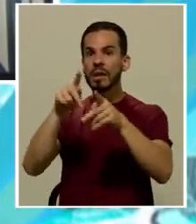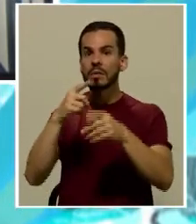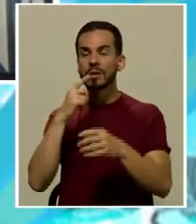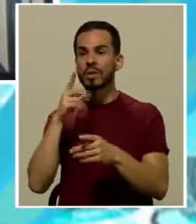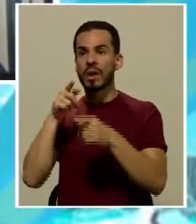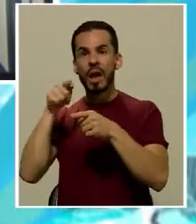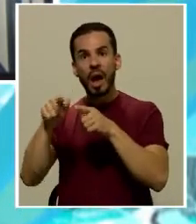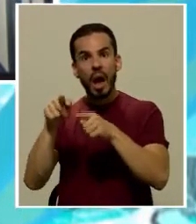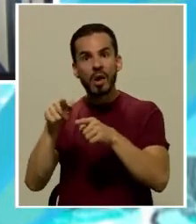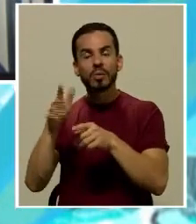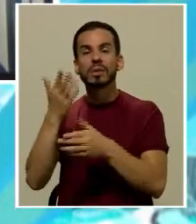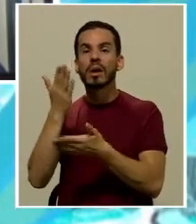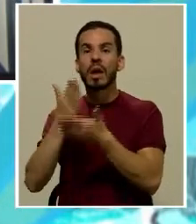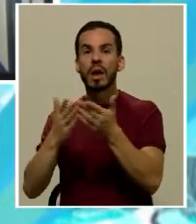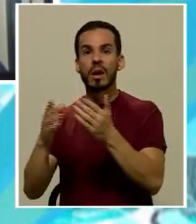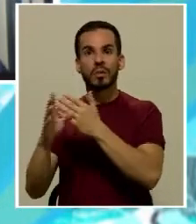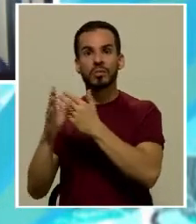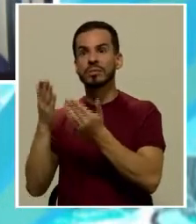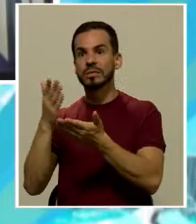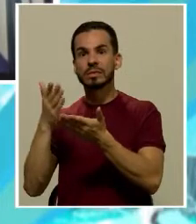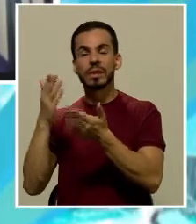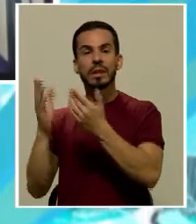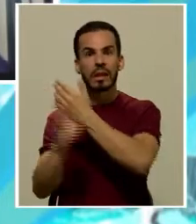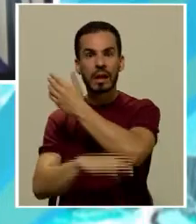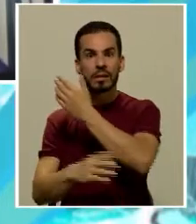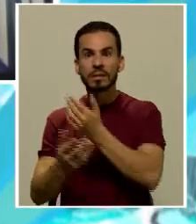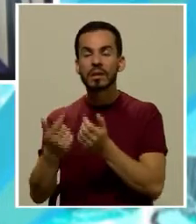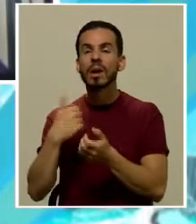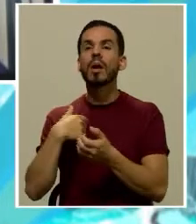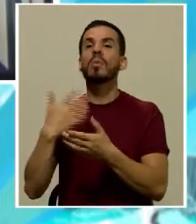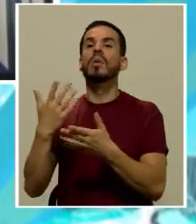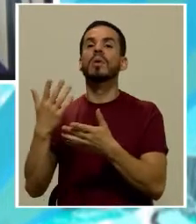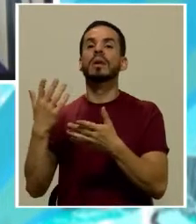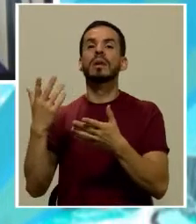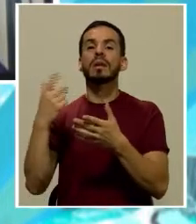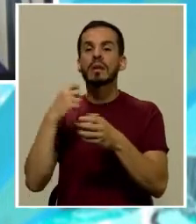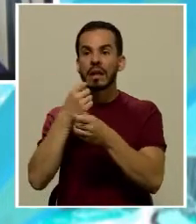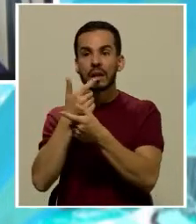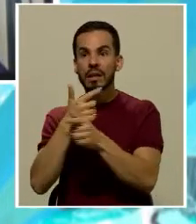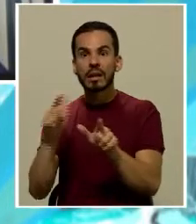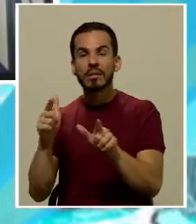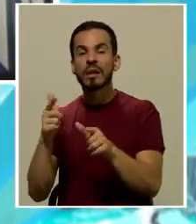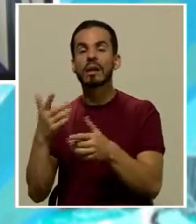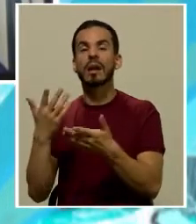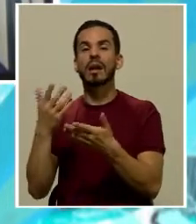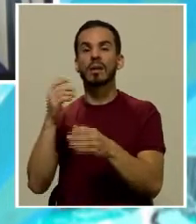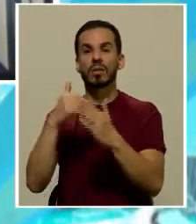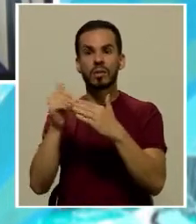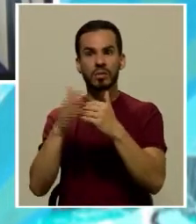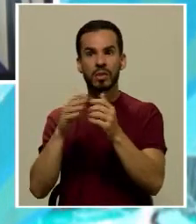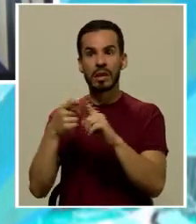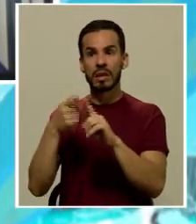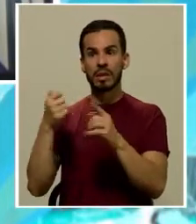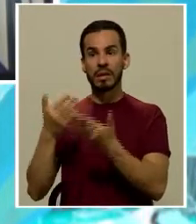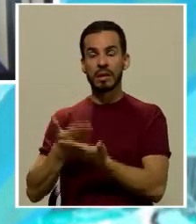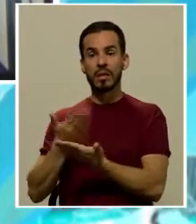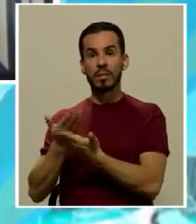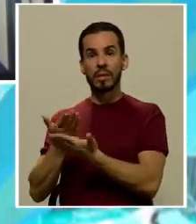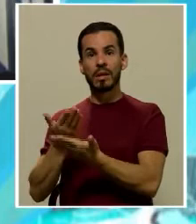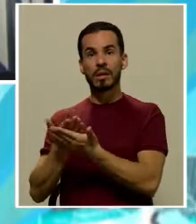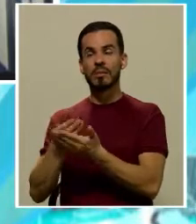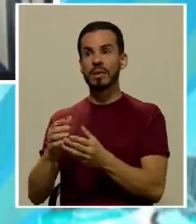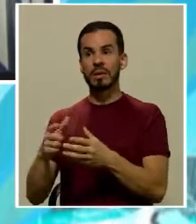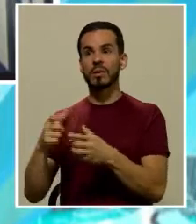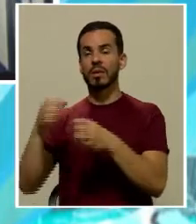acusados de un delito, y por supuesto que hay un modelo de tradición jurídica liberal construido desde los planteamientos de